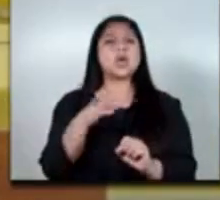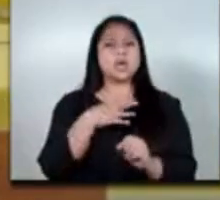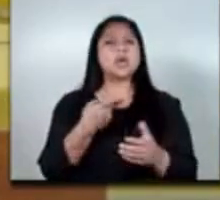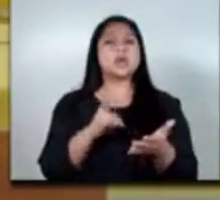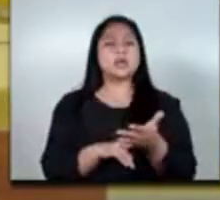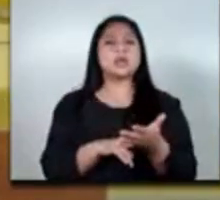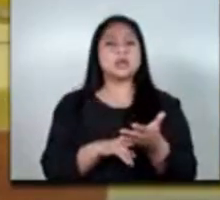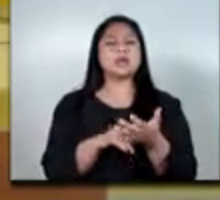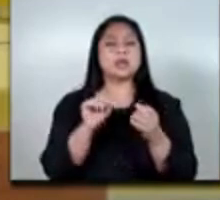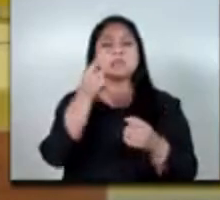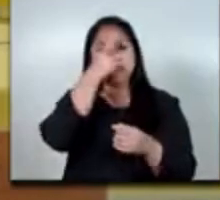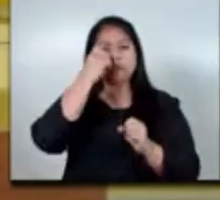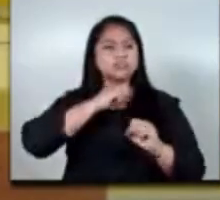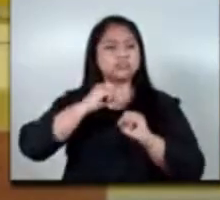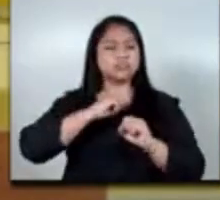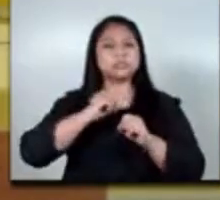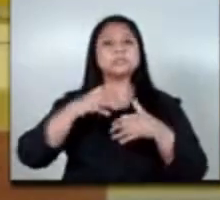trabajando en el mar